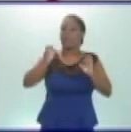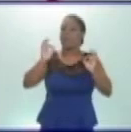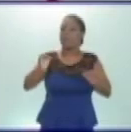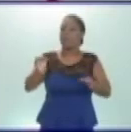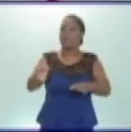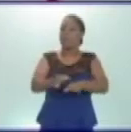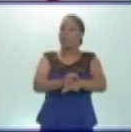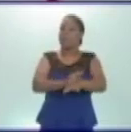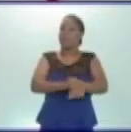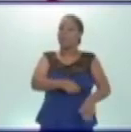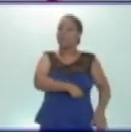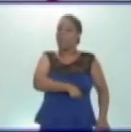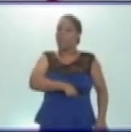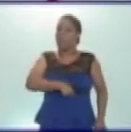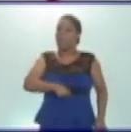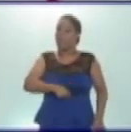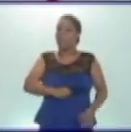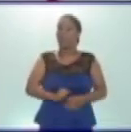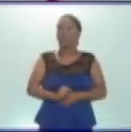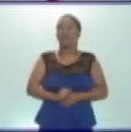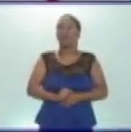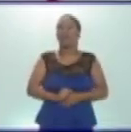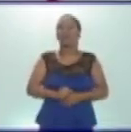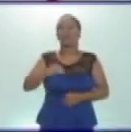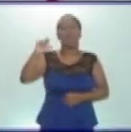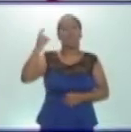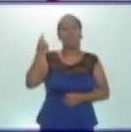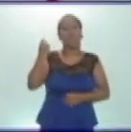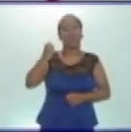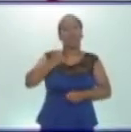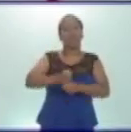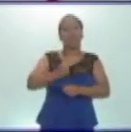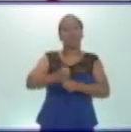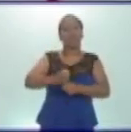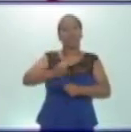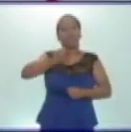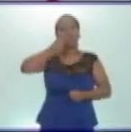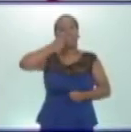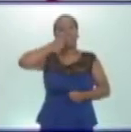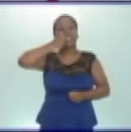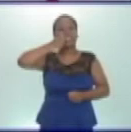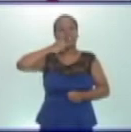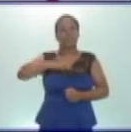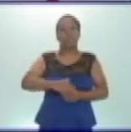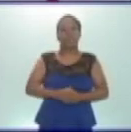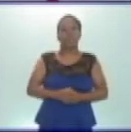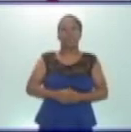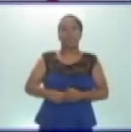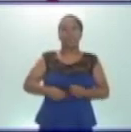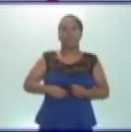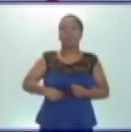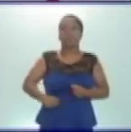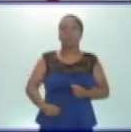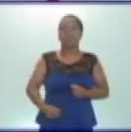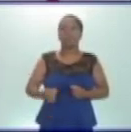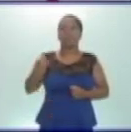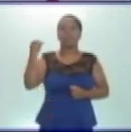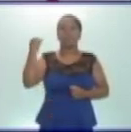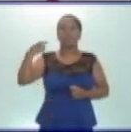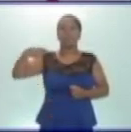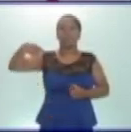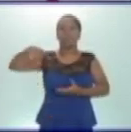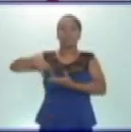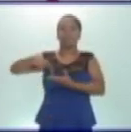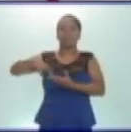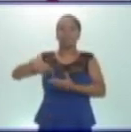células del páncreas y con la insuficiencia de insulina. En el caso del intestino grueso, tenemos el estreñimiento. Este se